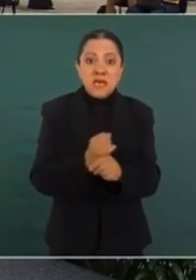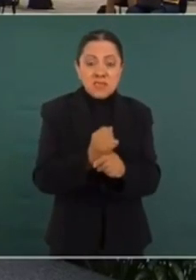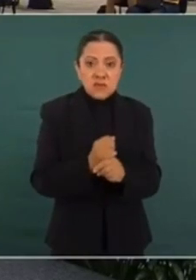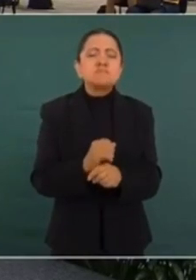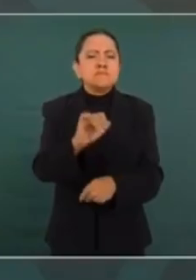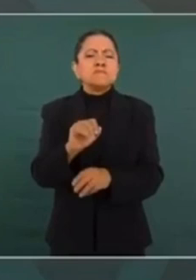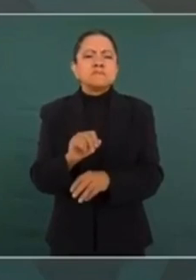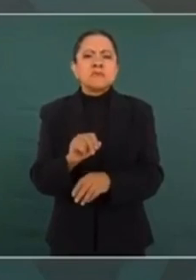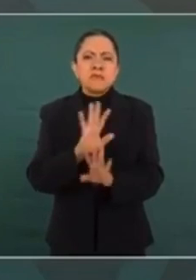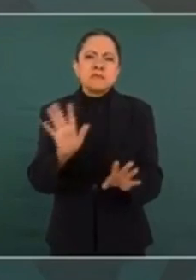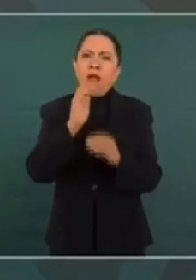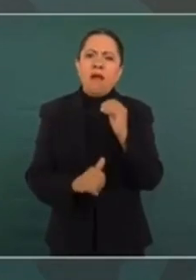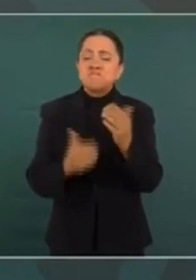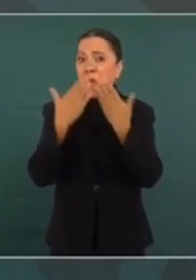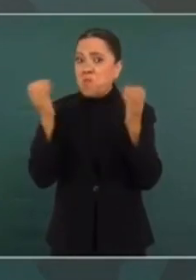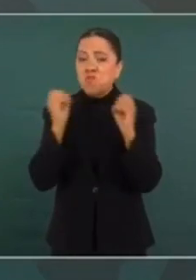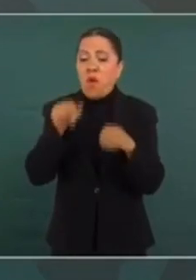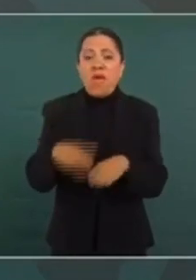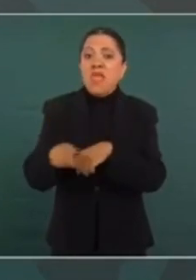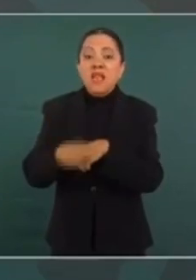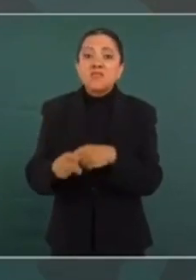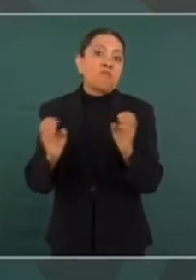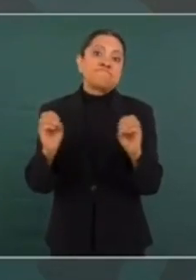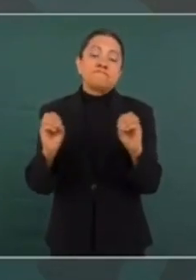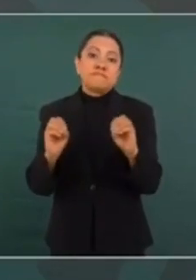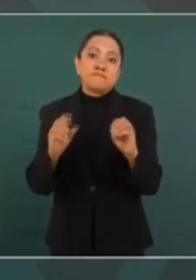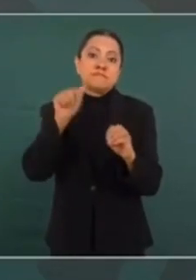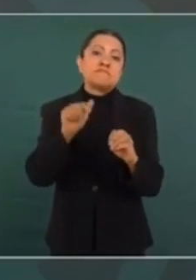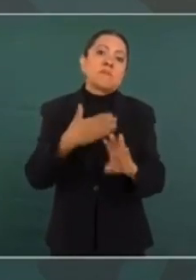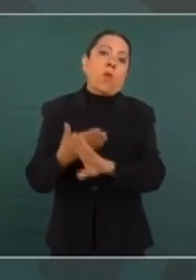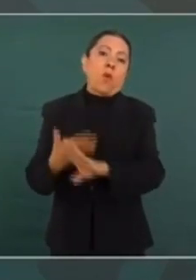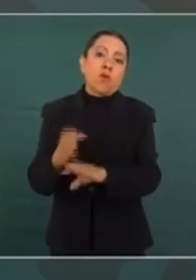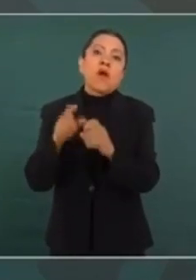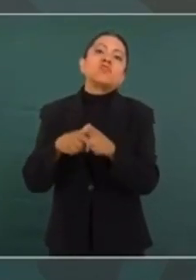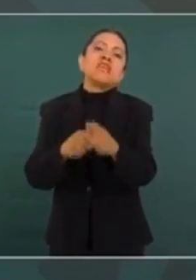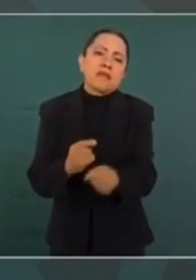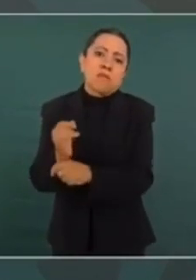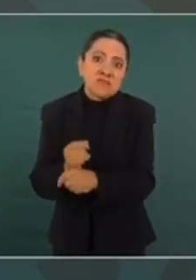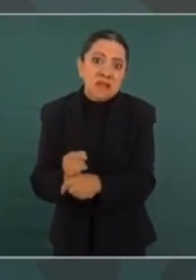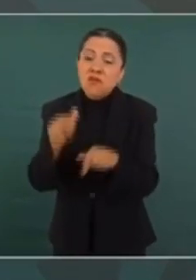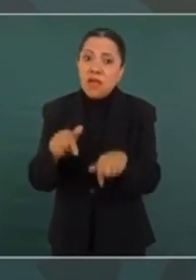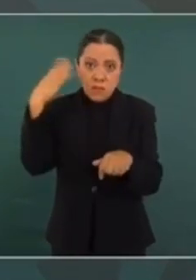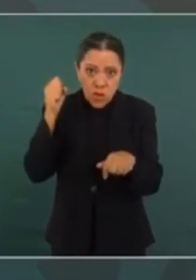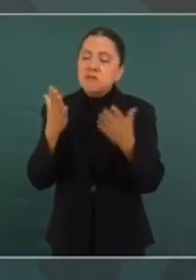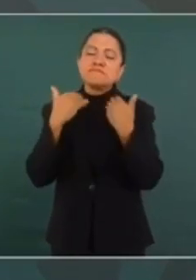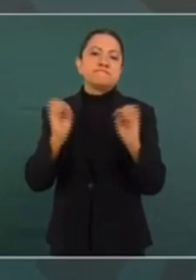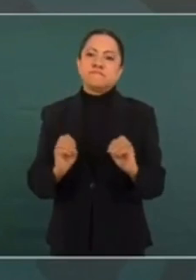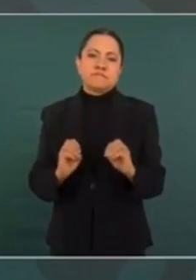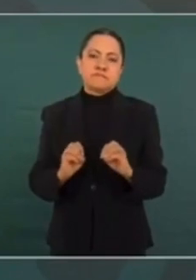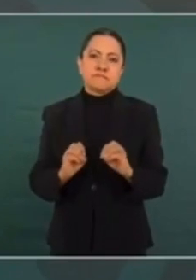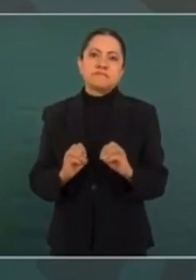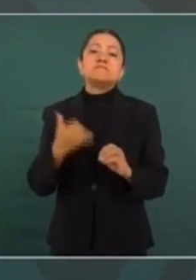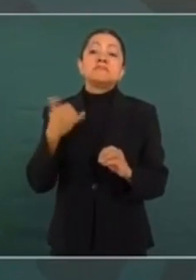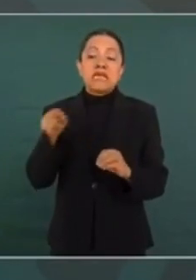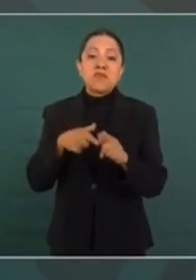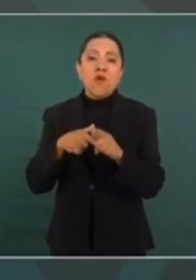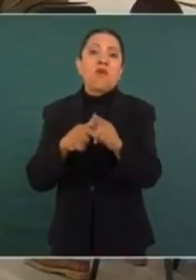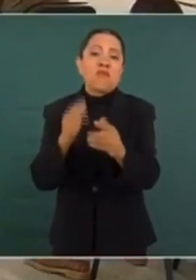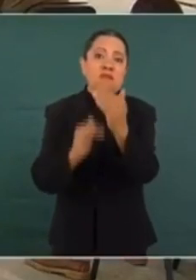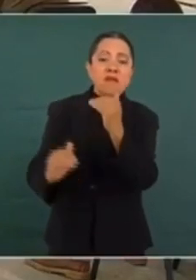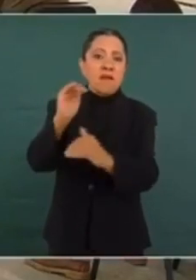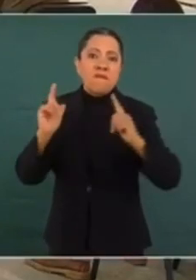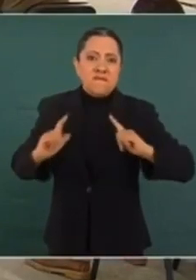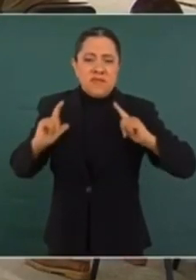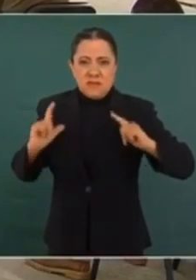Sí, que no hay elementos para continuar con la investigación y llevar el caso a la Fiscalía,